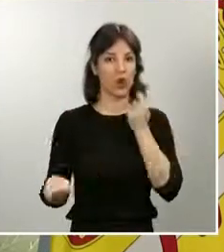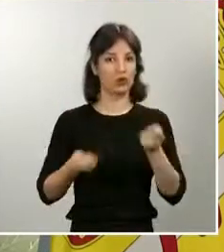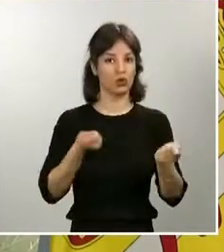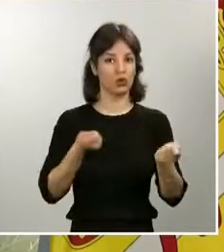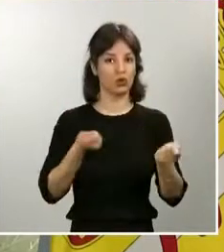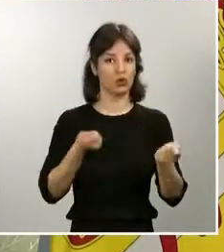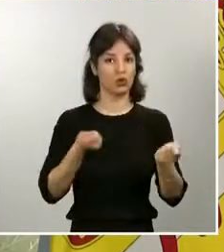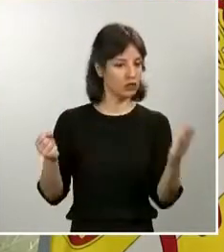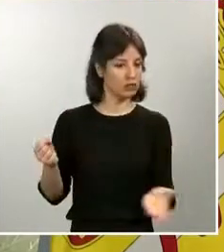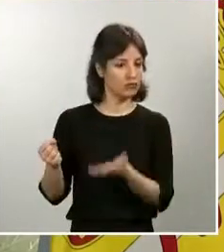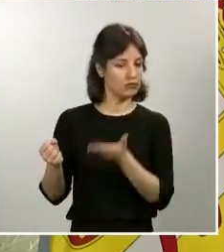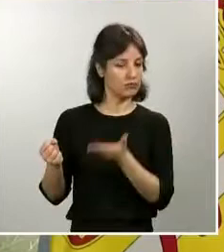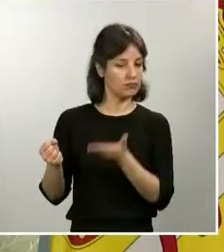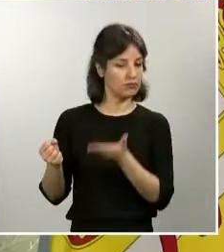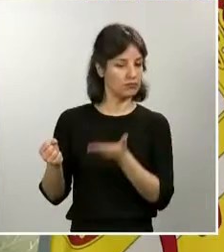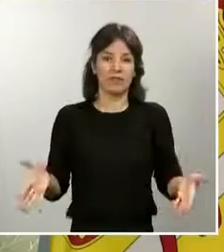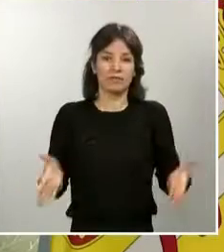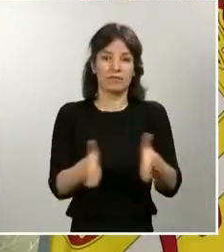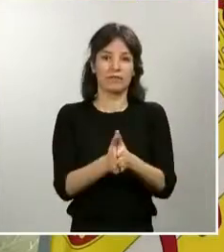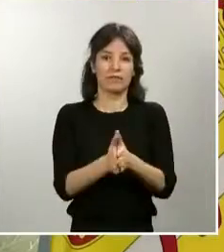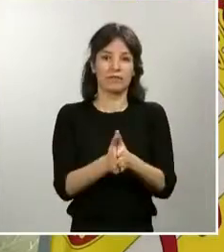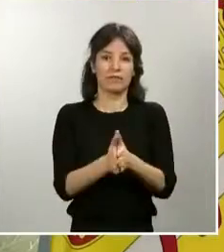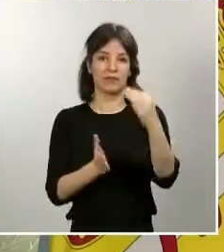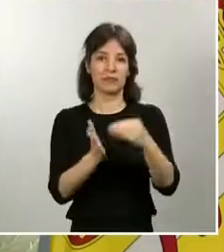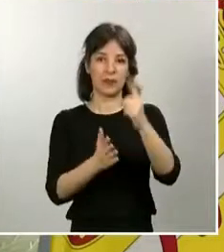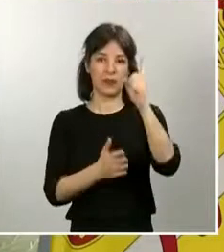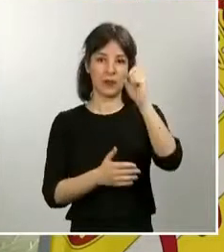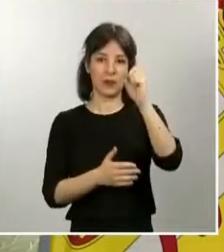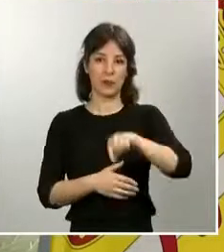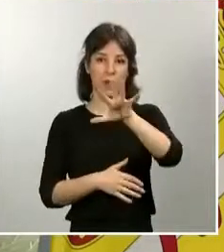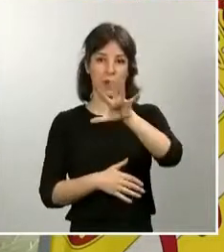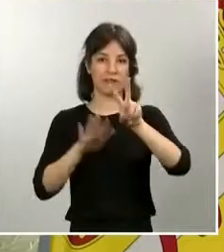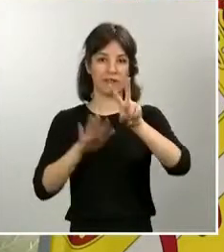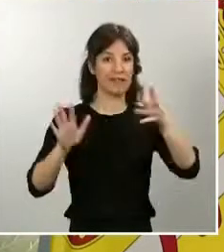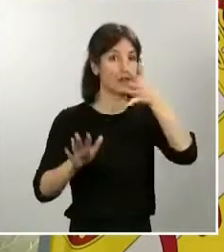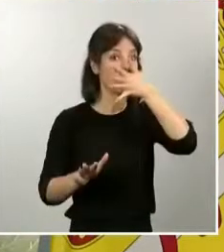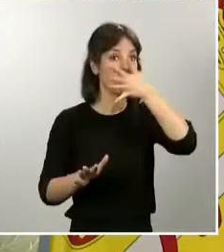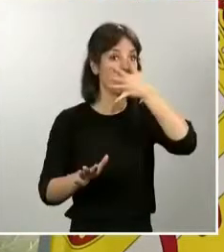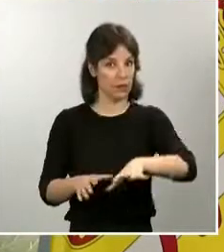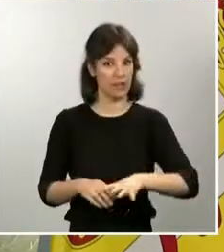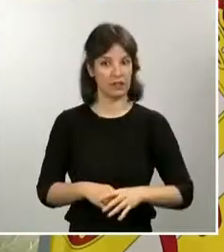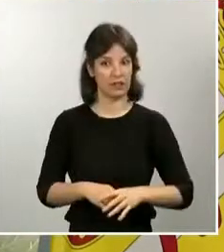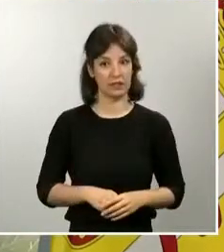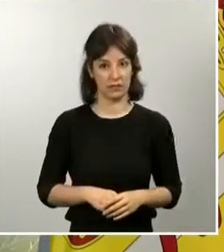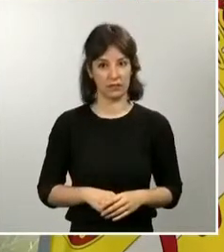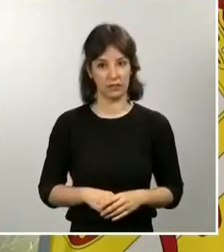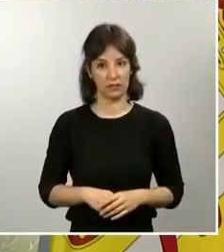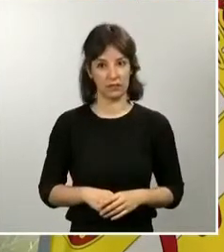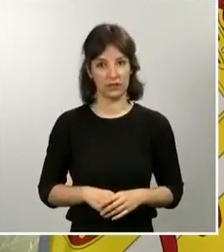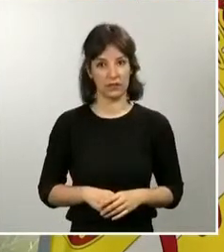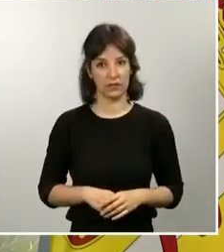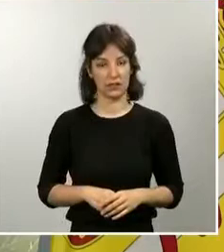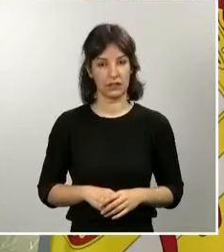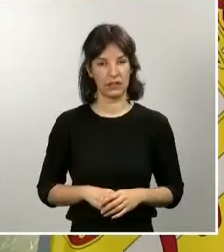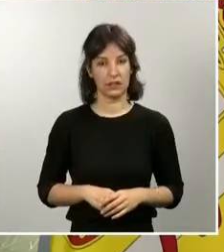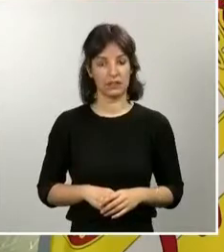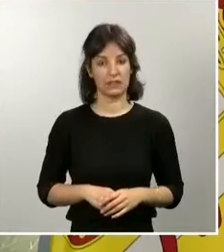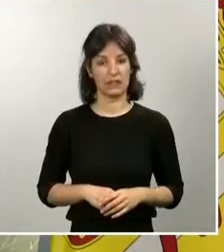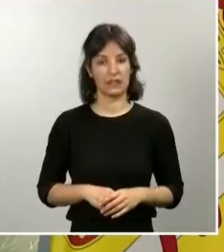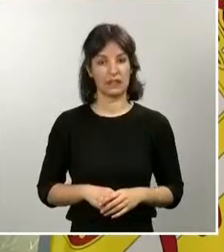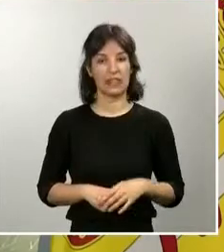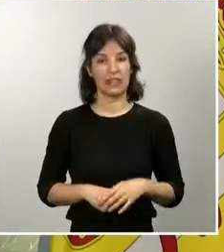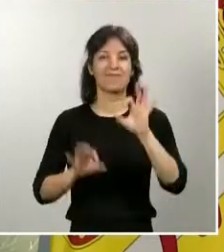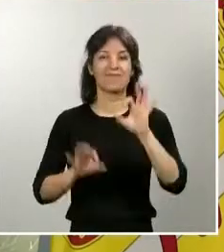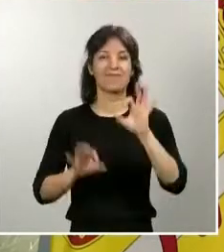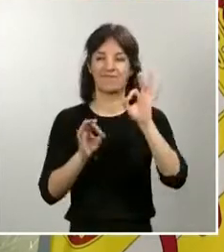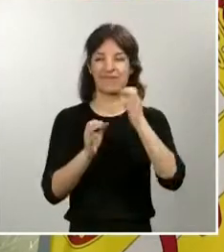formulación de 3.157 denuncias. Y aquí, pues, referirme al caso de una persona